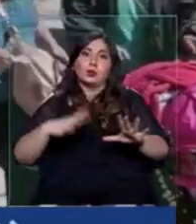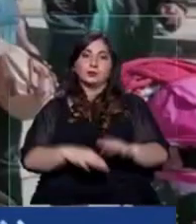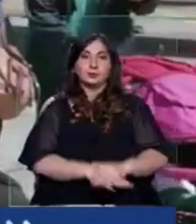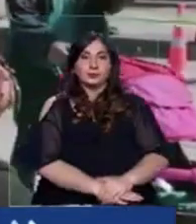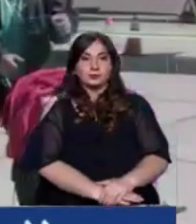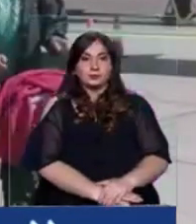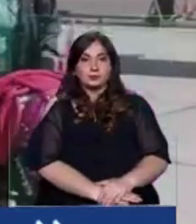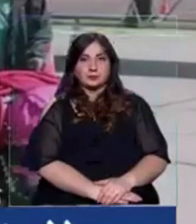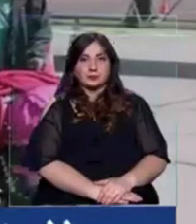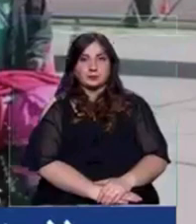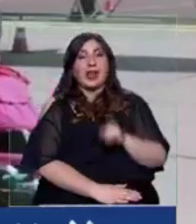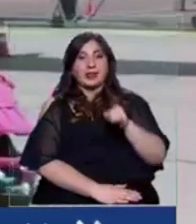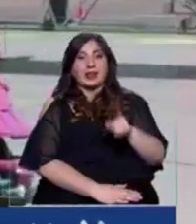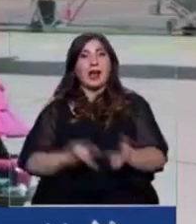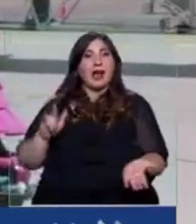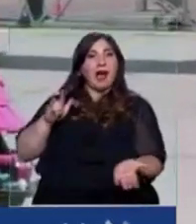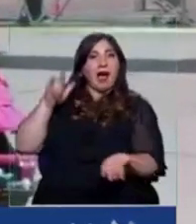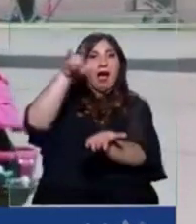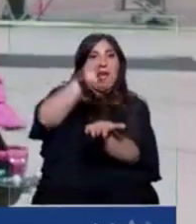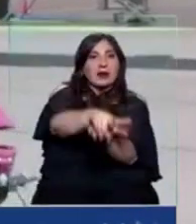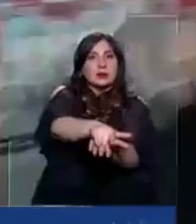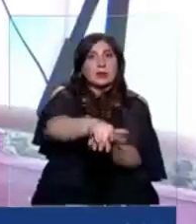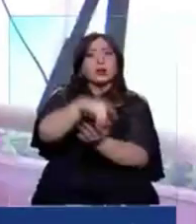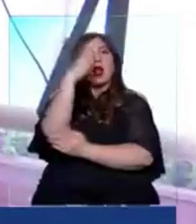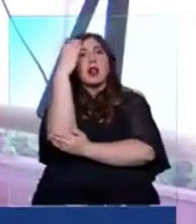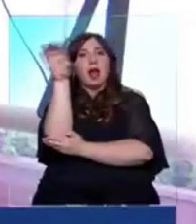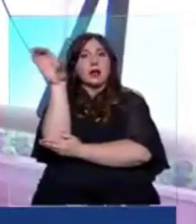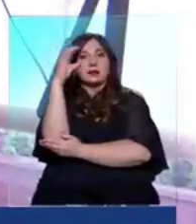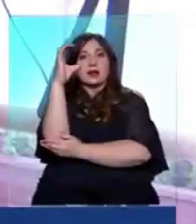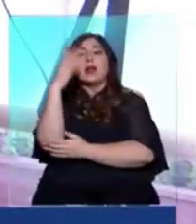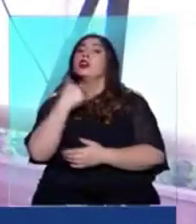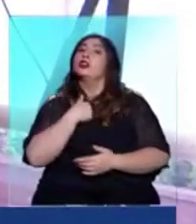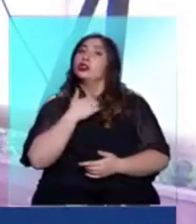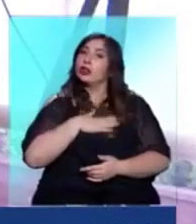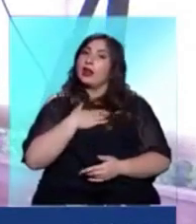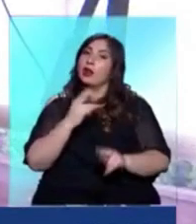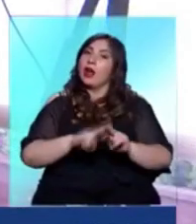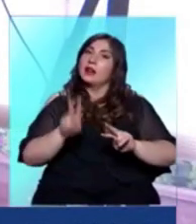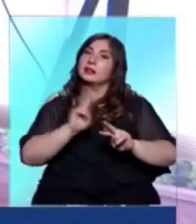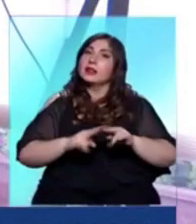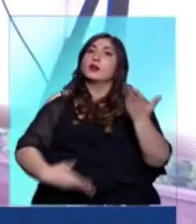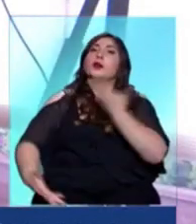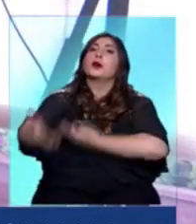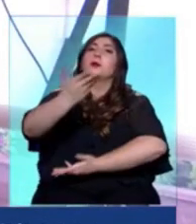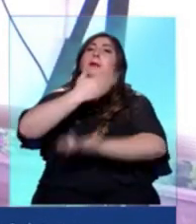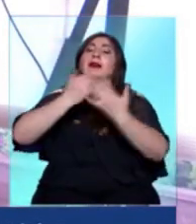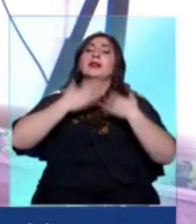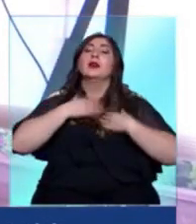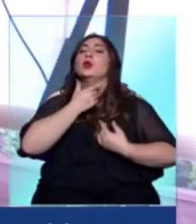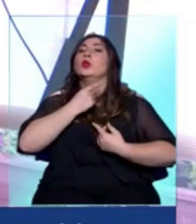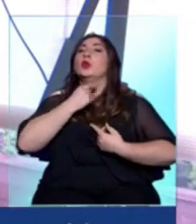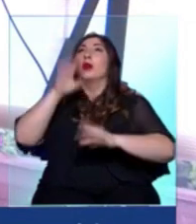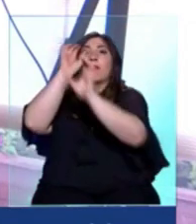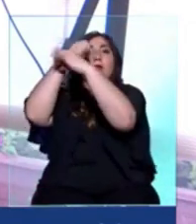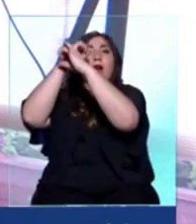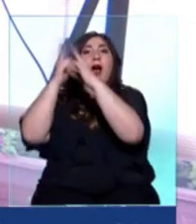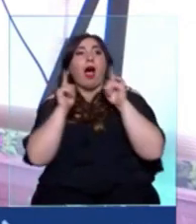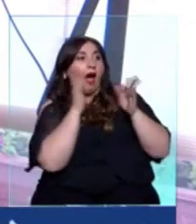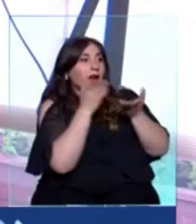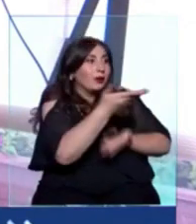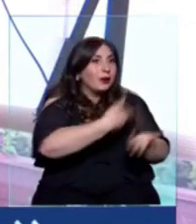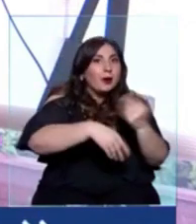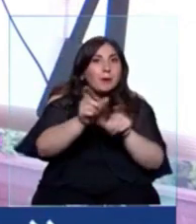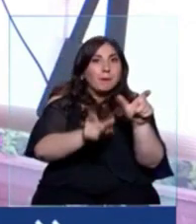Aquí estoy ya en el aeropuerto de La Serena. Lo que yo quiero hacer es compartir la fascinación que tengo por la astronomía y que las personas